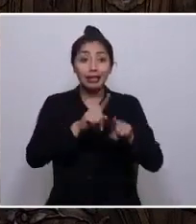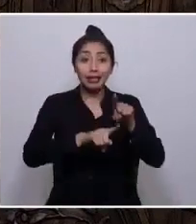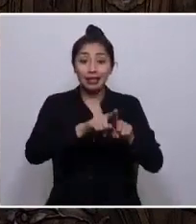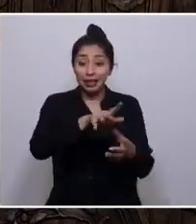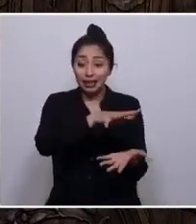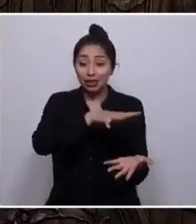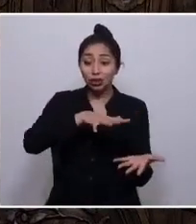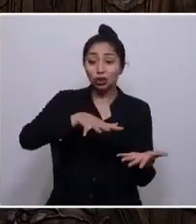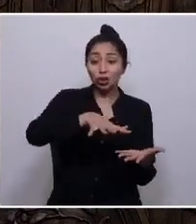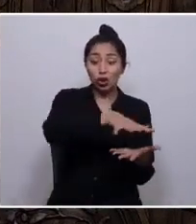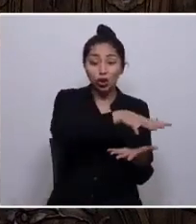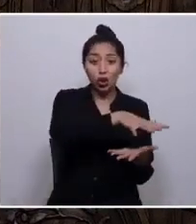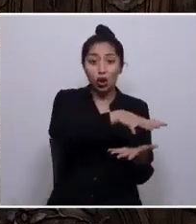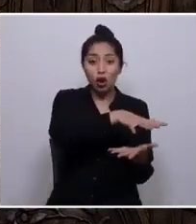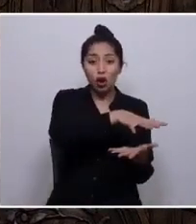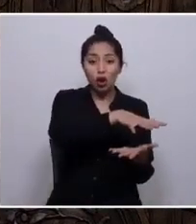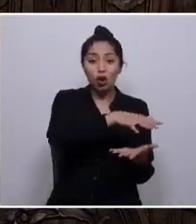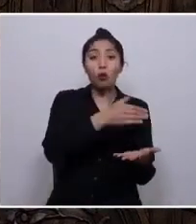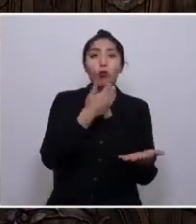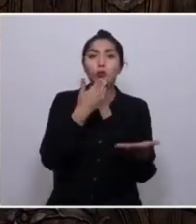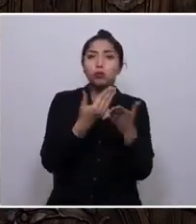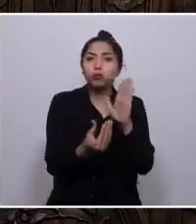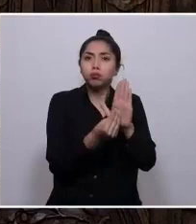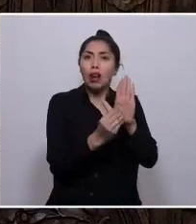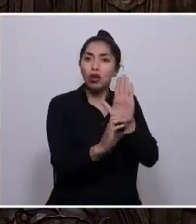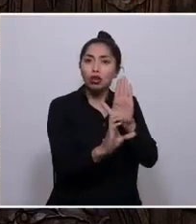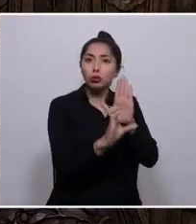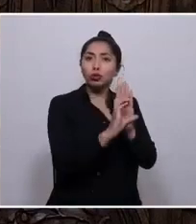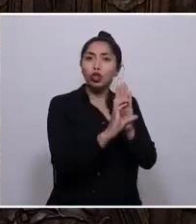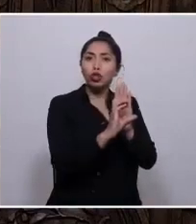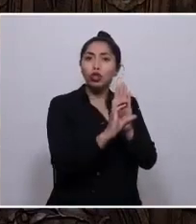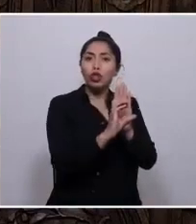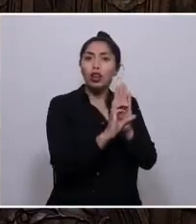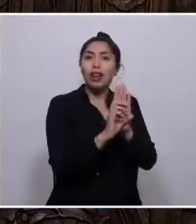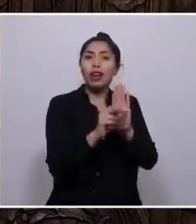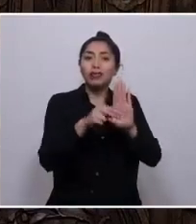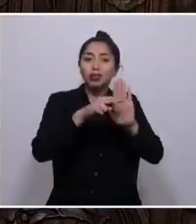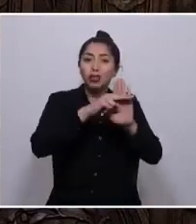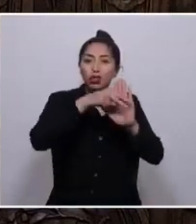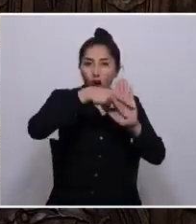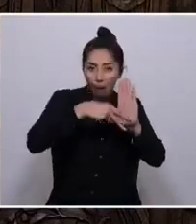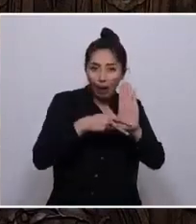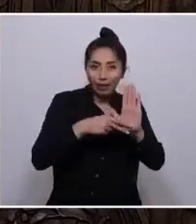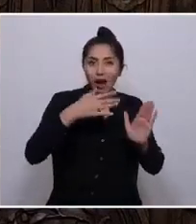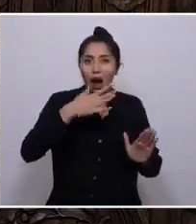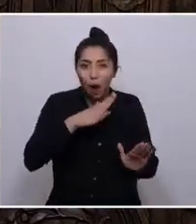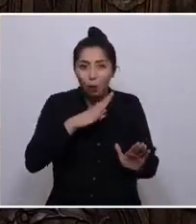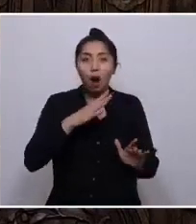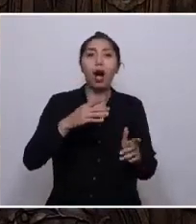al acentuar en la Constitución y en los códigos de agua y minería la separación de la tierra con el agua.